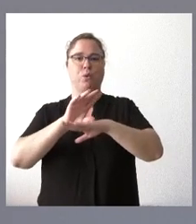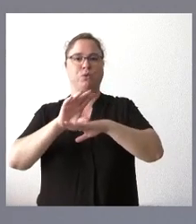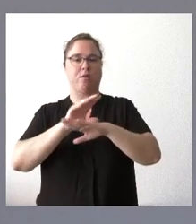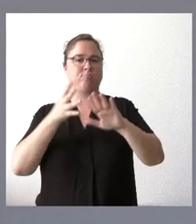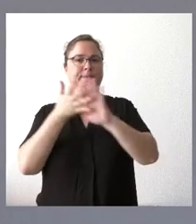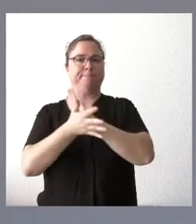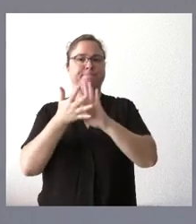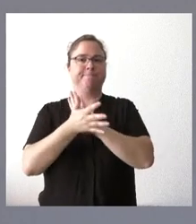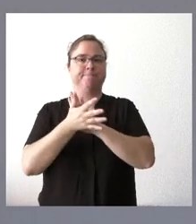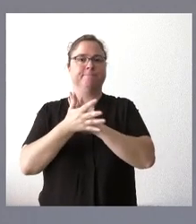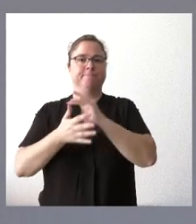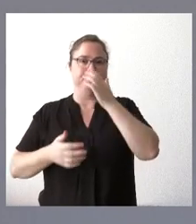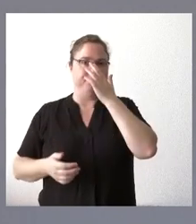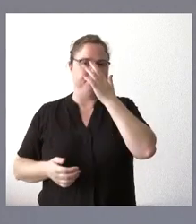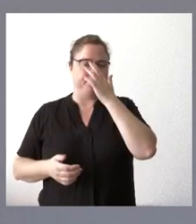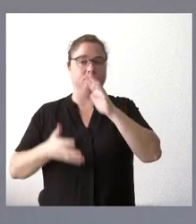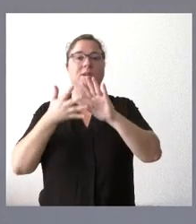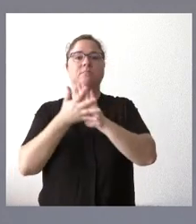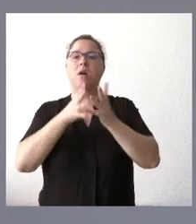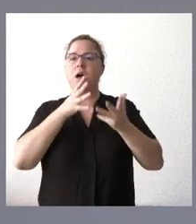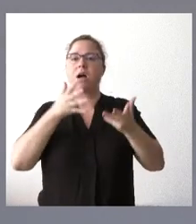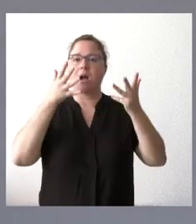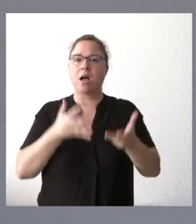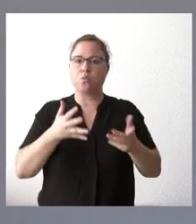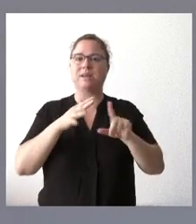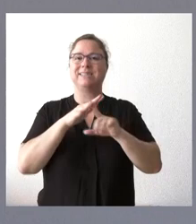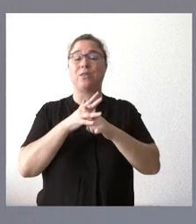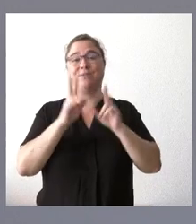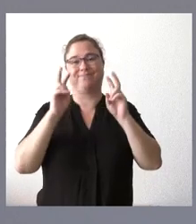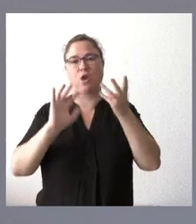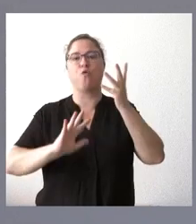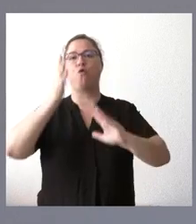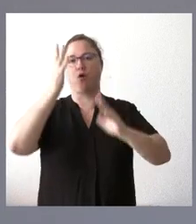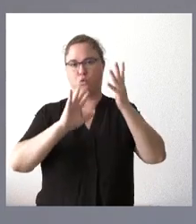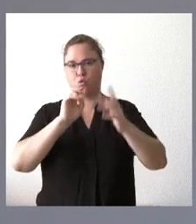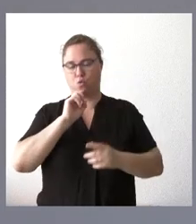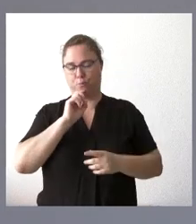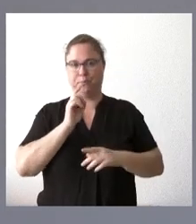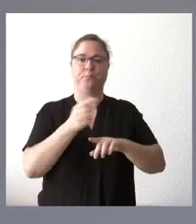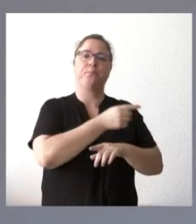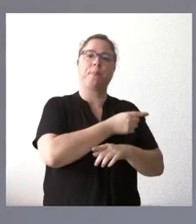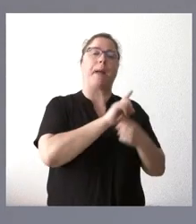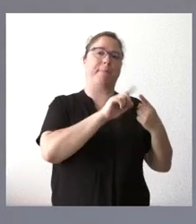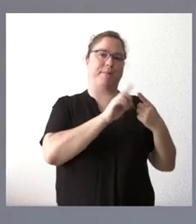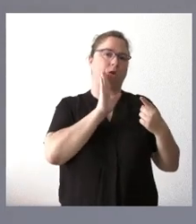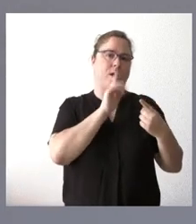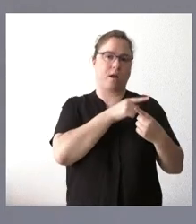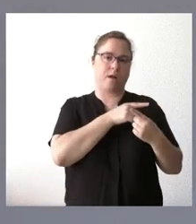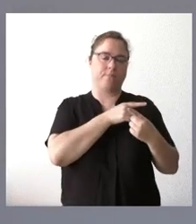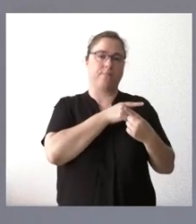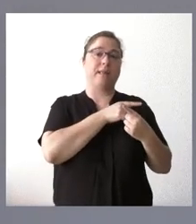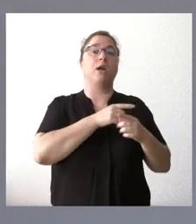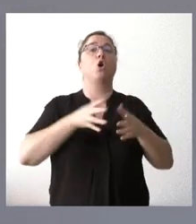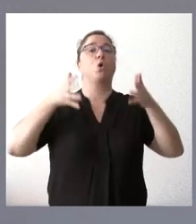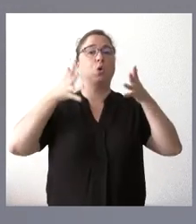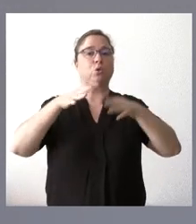el estado actual en materia de incendios. En primer lugar, en el Consejo de Gobierno y respecto